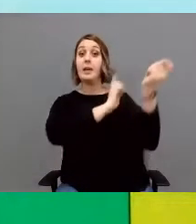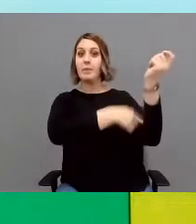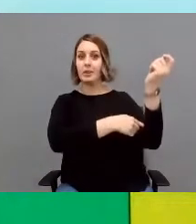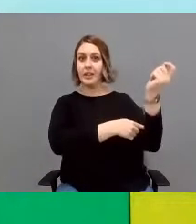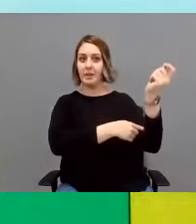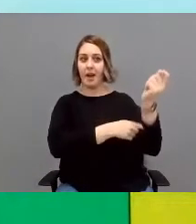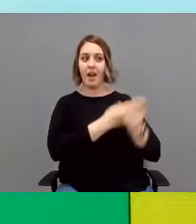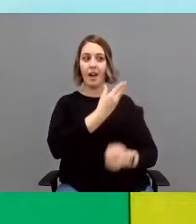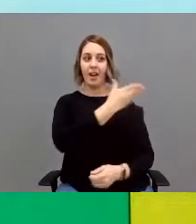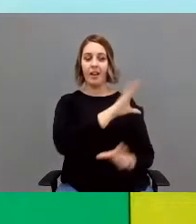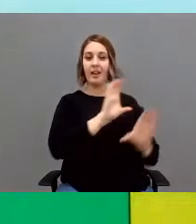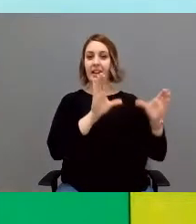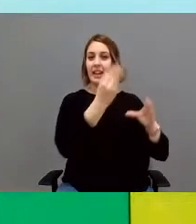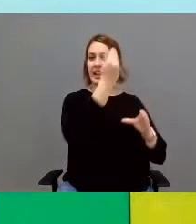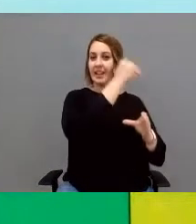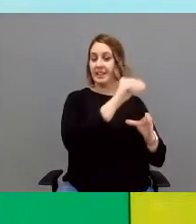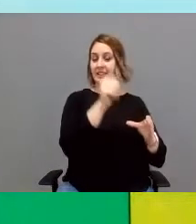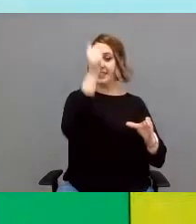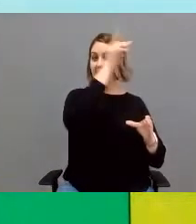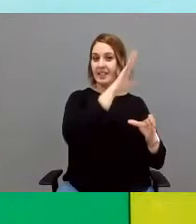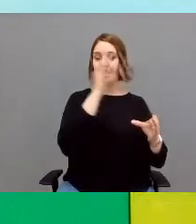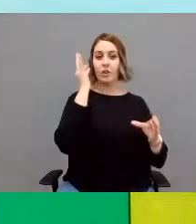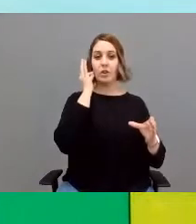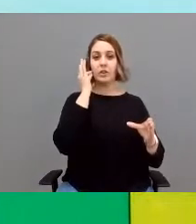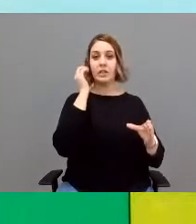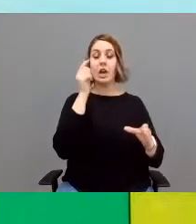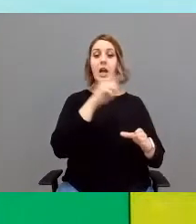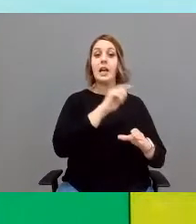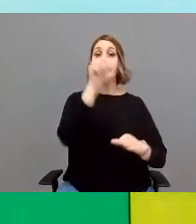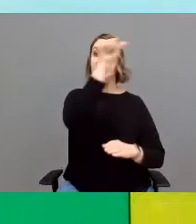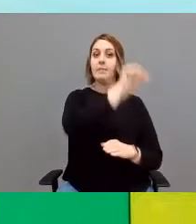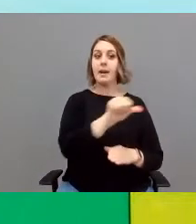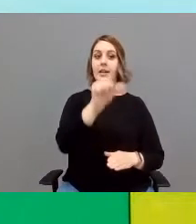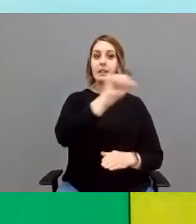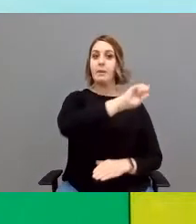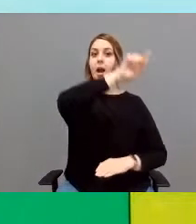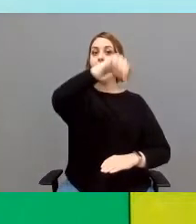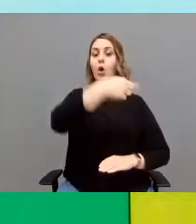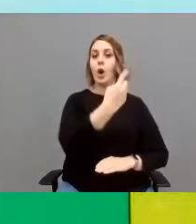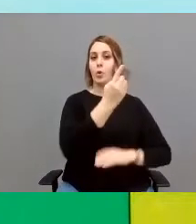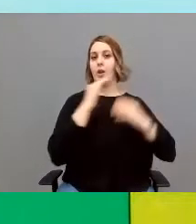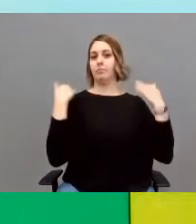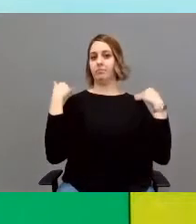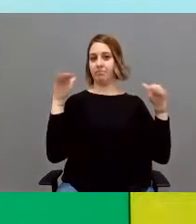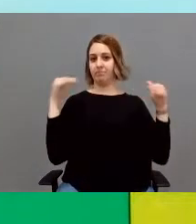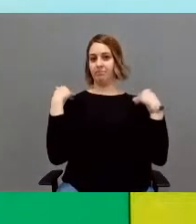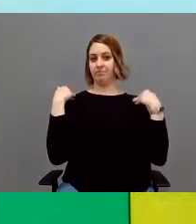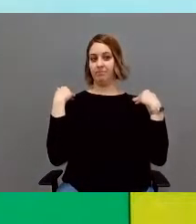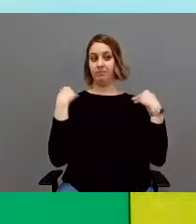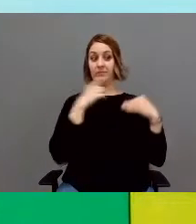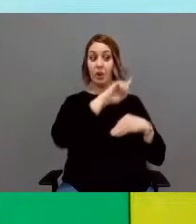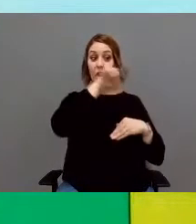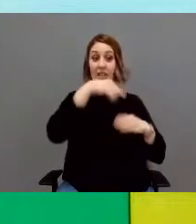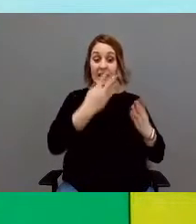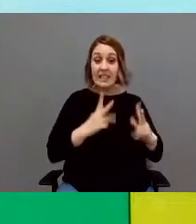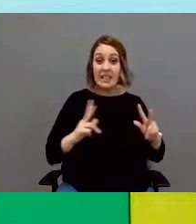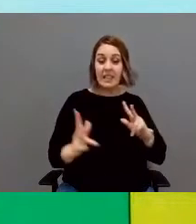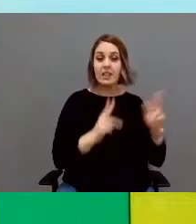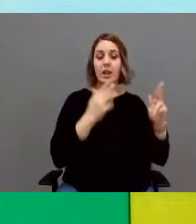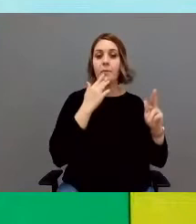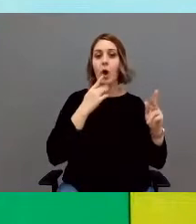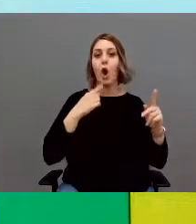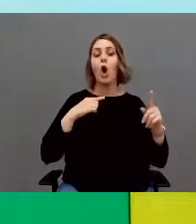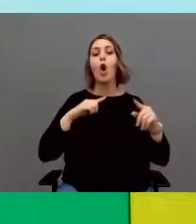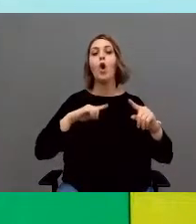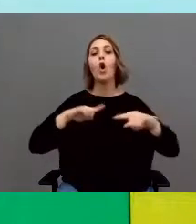deportiva, nuestros chicos también realizan una hora semanal de educación física. En estas sesiones se trabaja fundamentalmente la